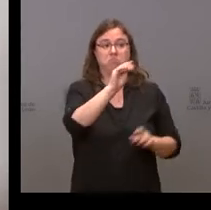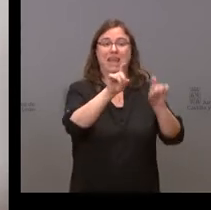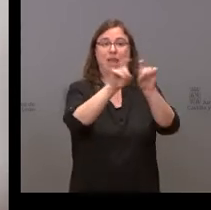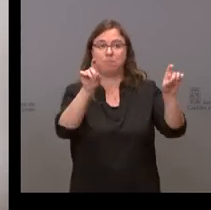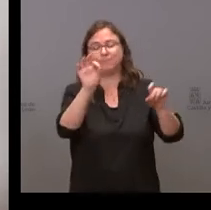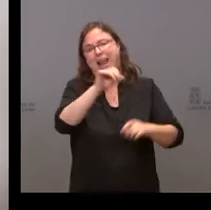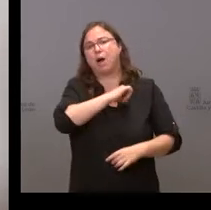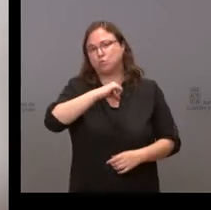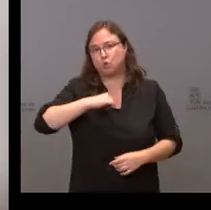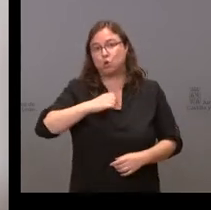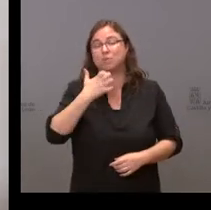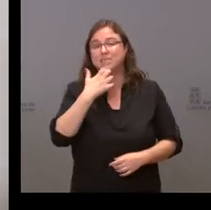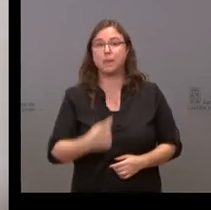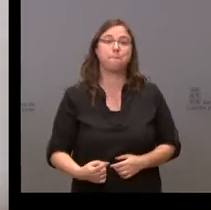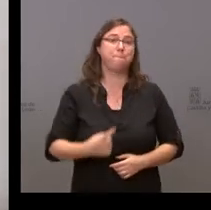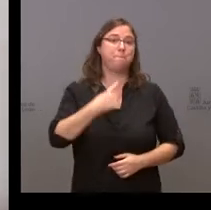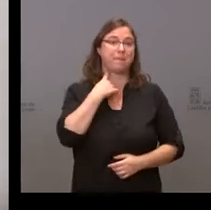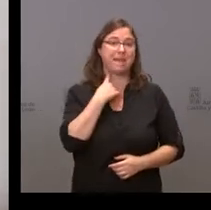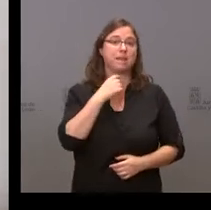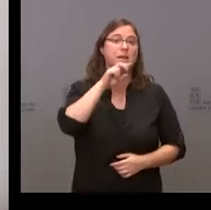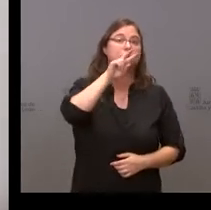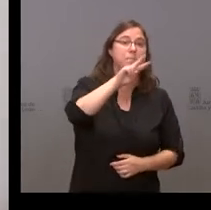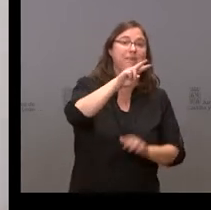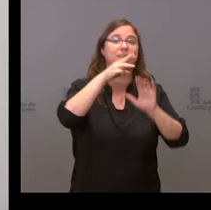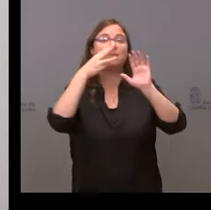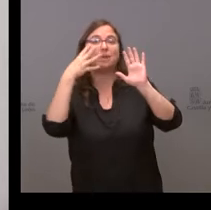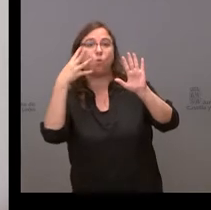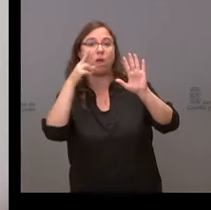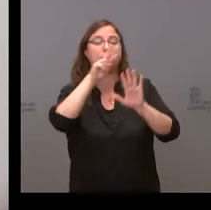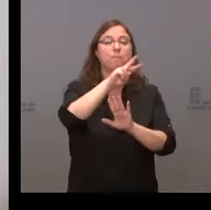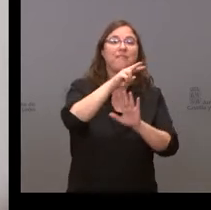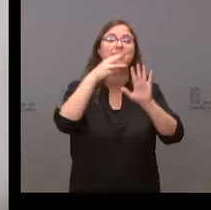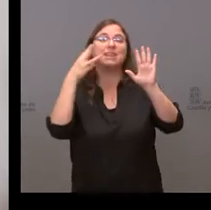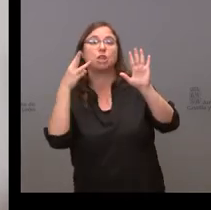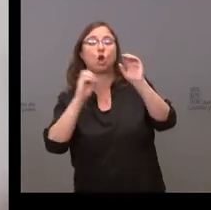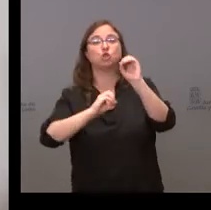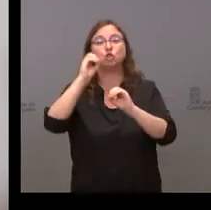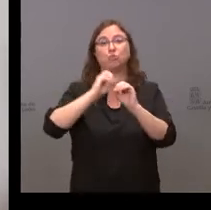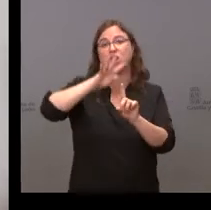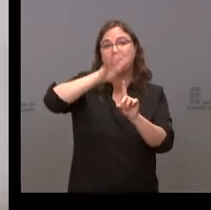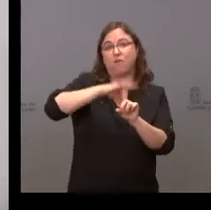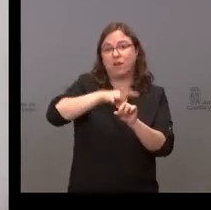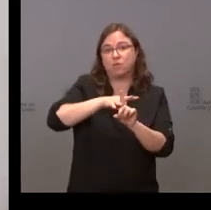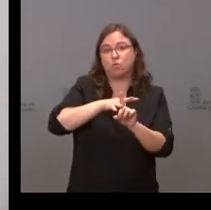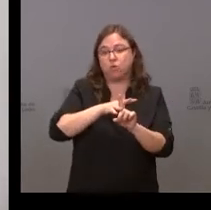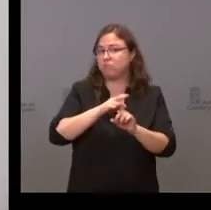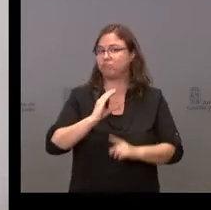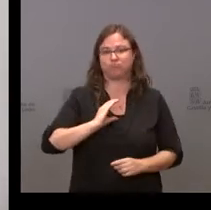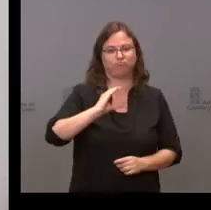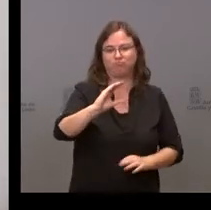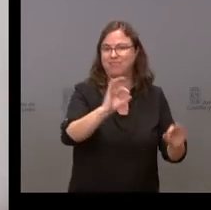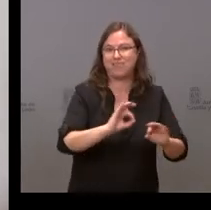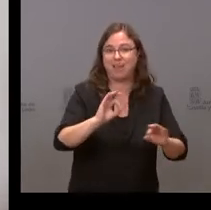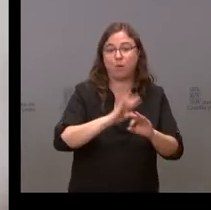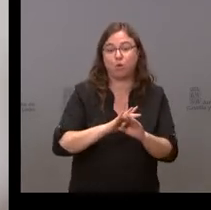que aquellos autónomos, que han perdido el 29, el 28, el 27% de su facturación, que no van a recibir por tanto nada